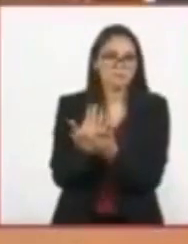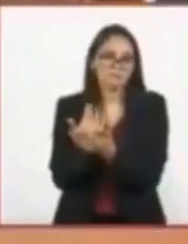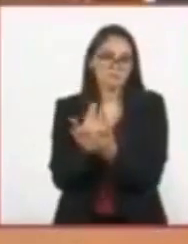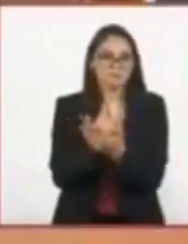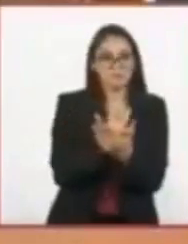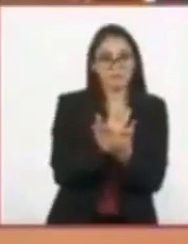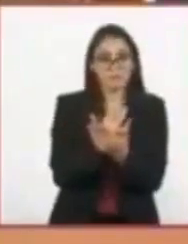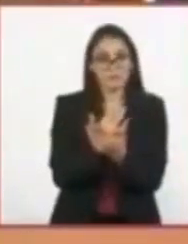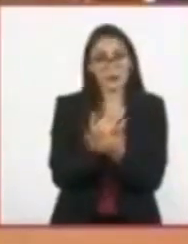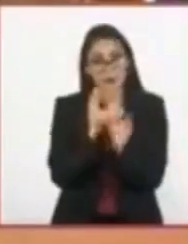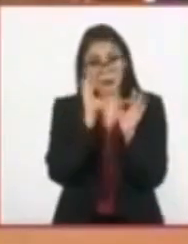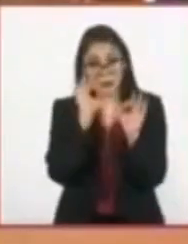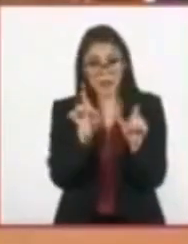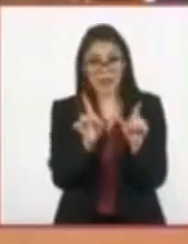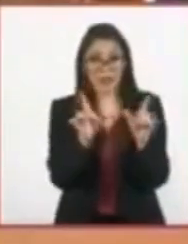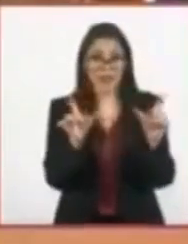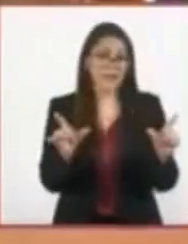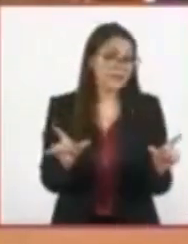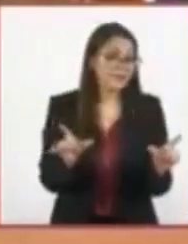Pasado el tiempo de cocción,